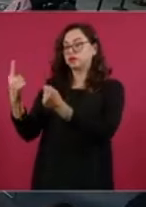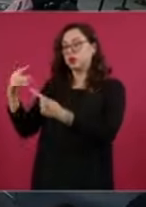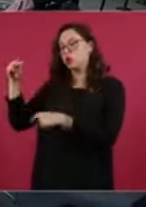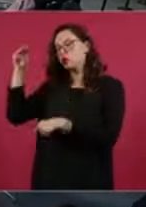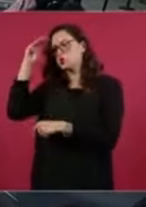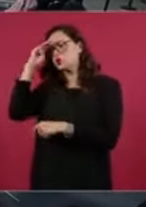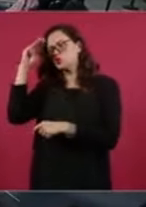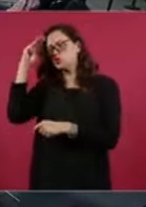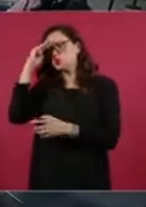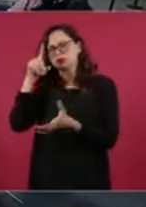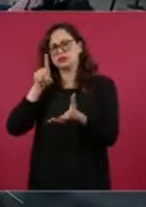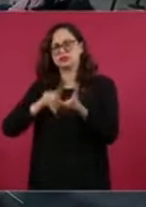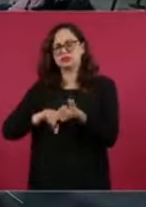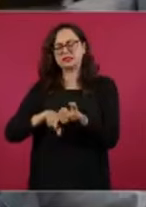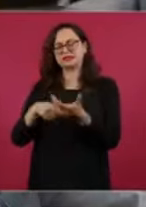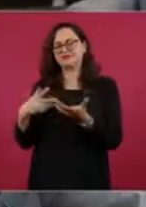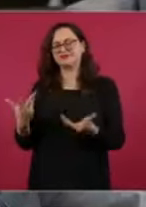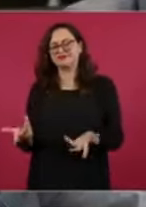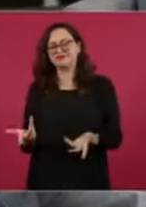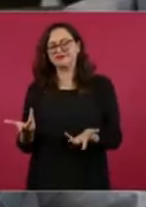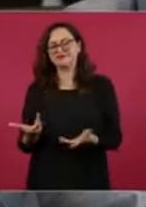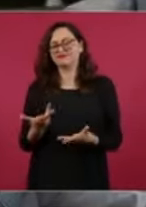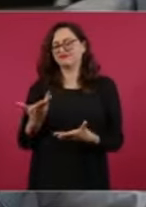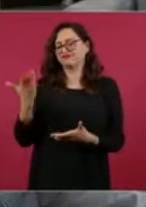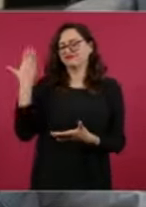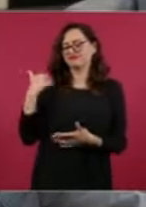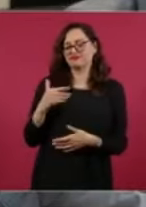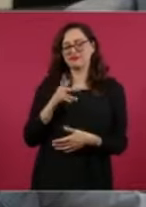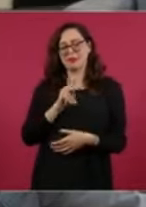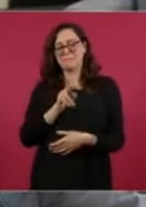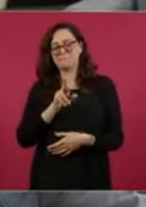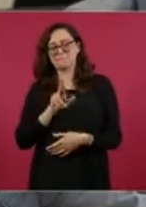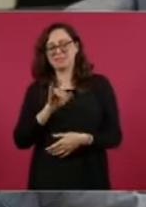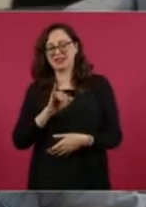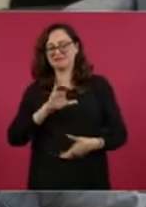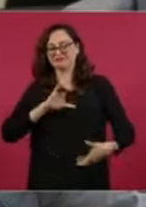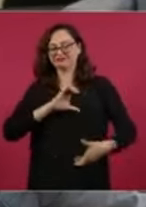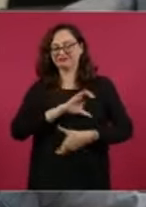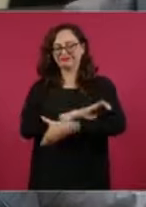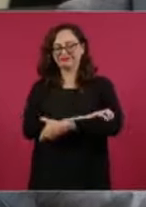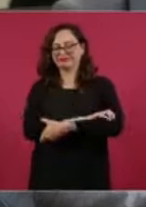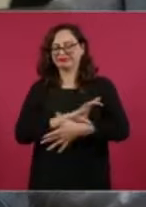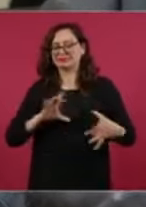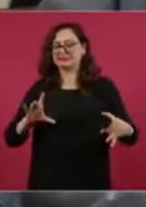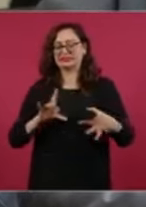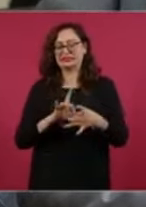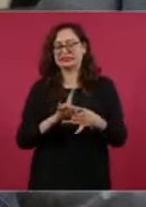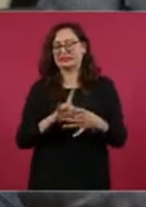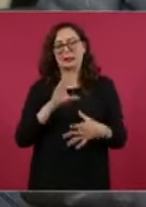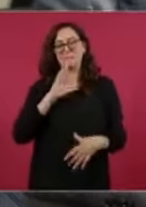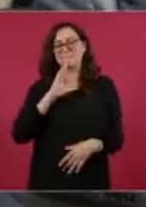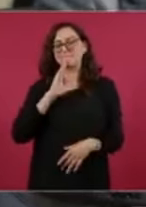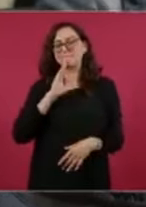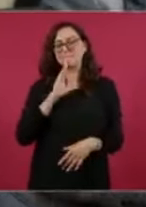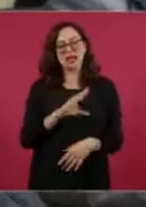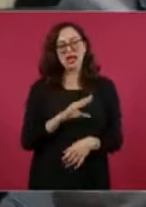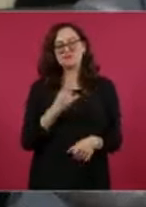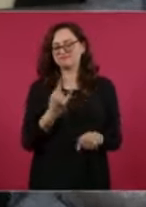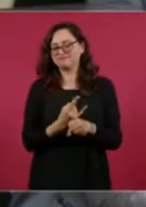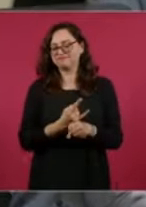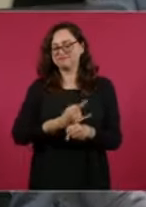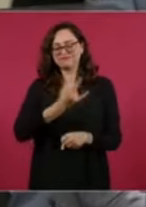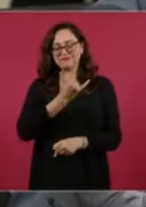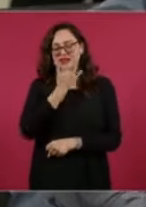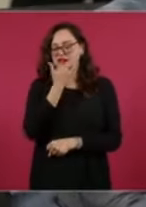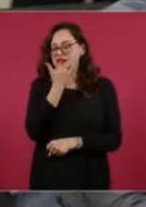electoral con el PRI en la pasada proceso electoral fue una incongruencia, si lo califican, y un error